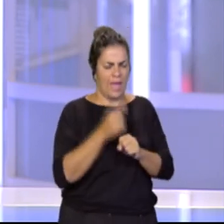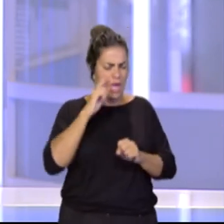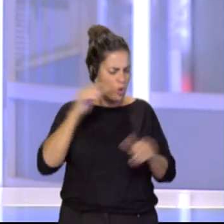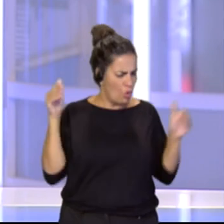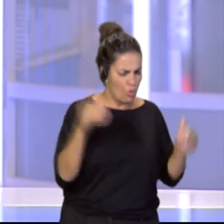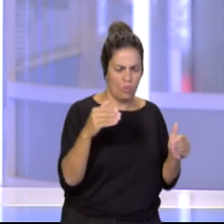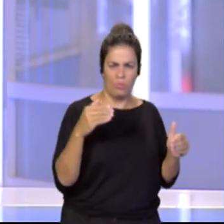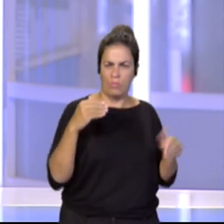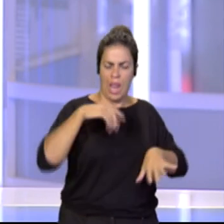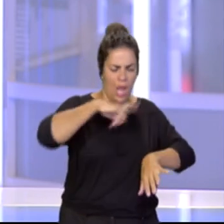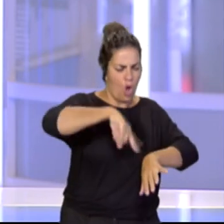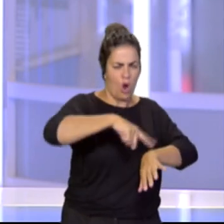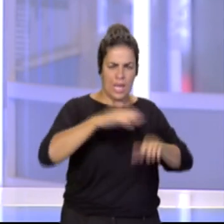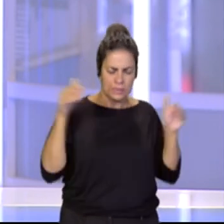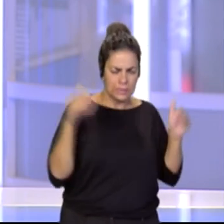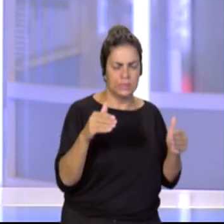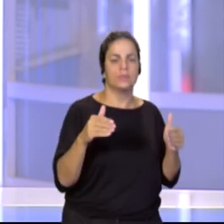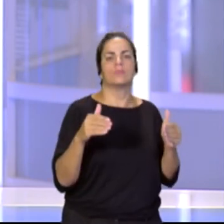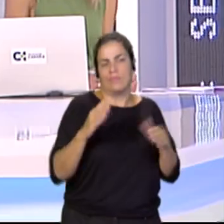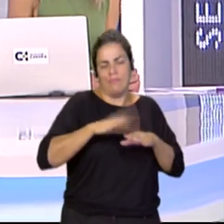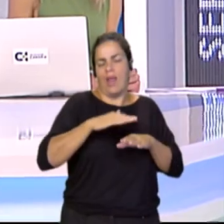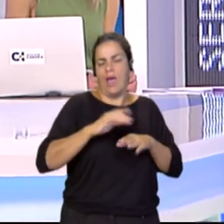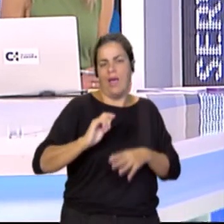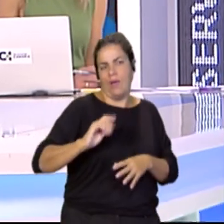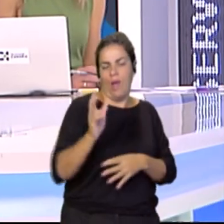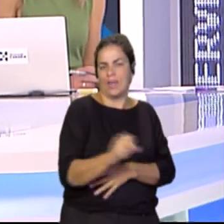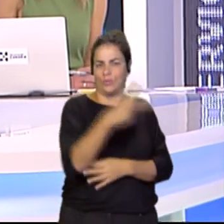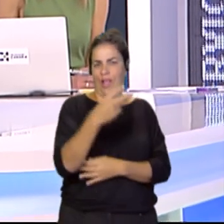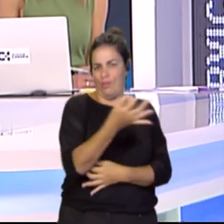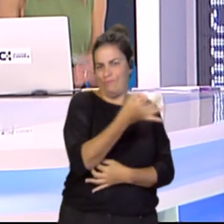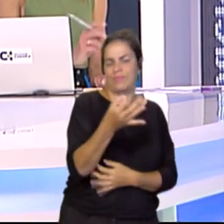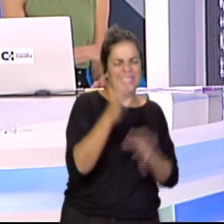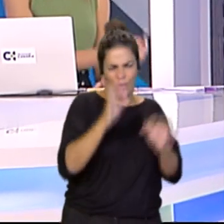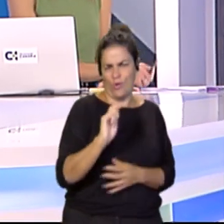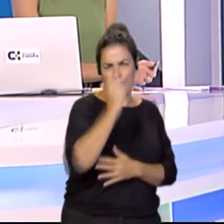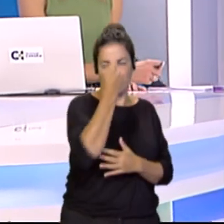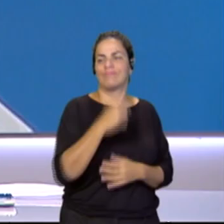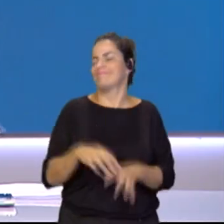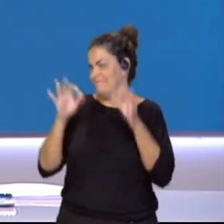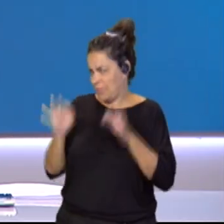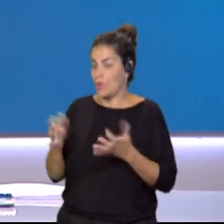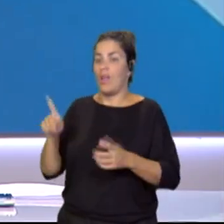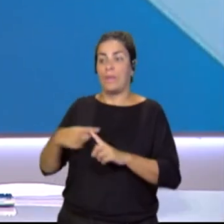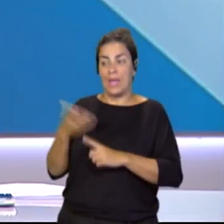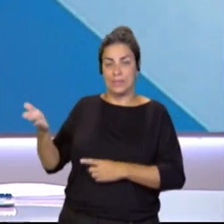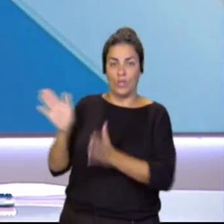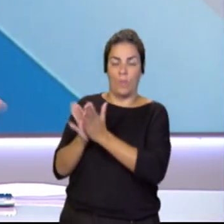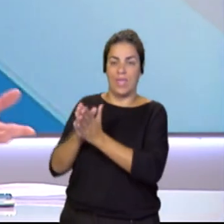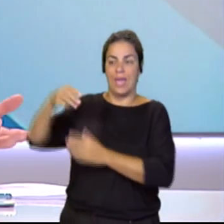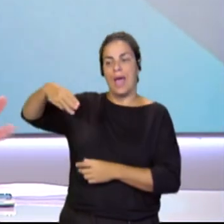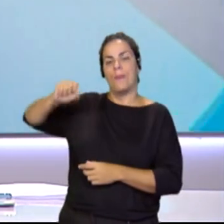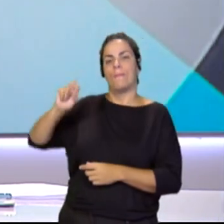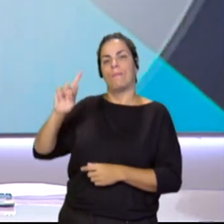horas para que todo salga perfectamente. Y así será, seguro que así será. Seguro que sí. Además, tenemos hoy aquí a Marta Modino, pero como bien decía